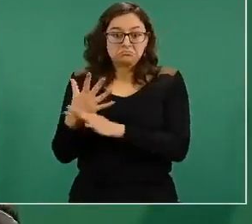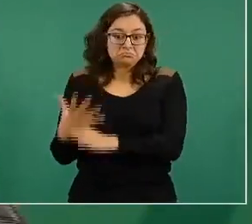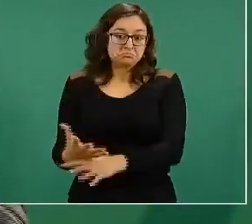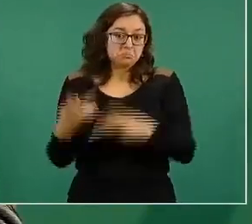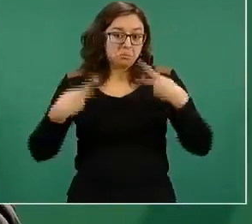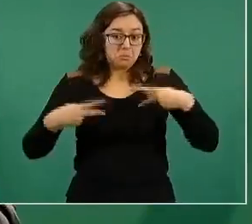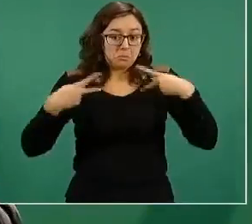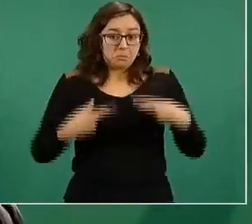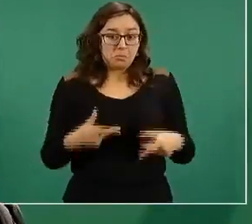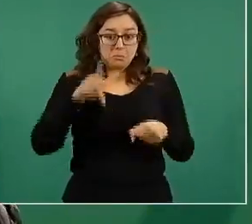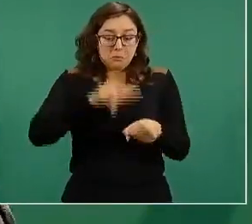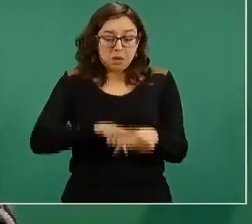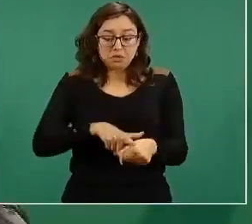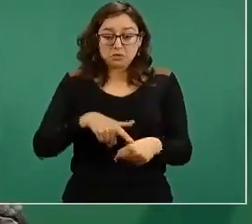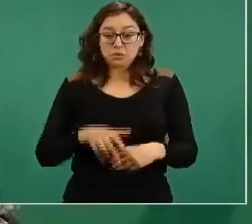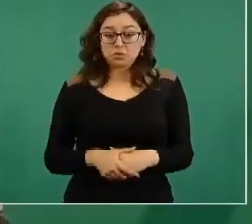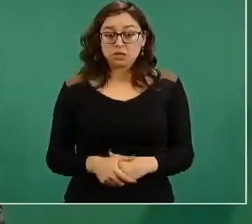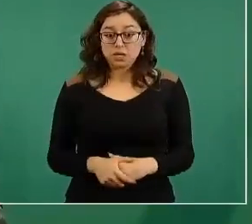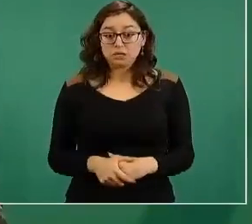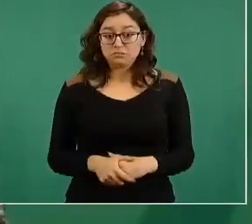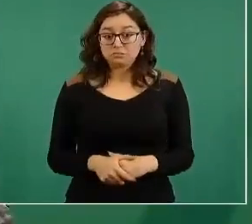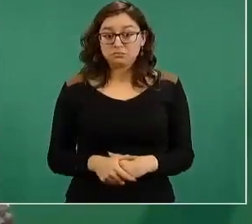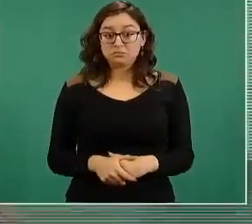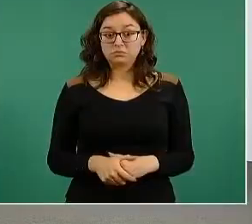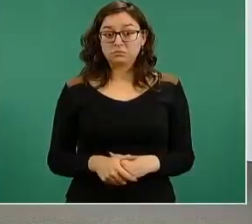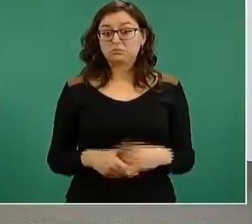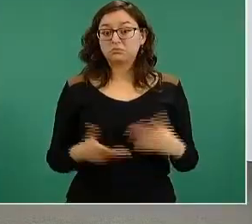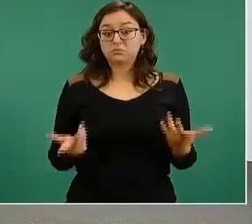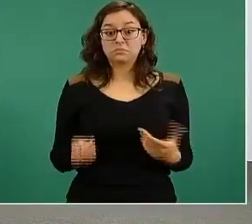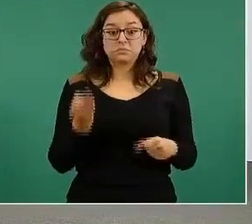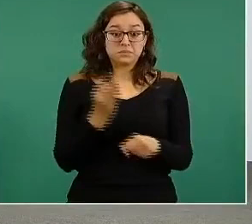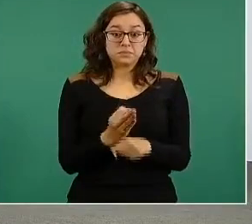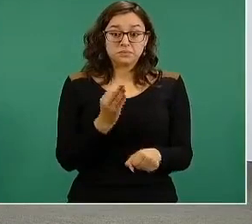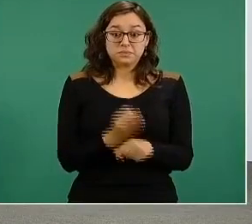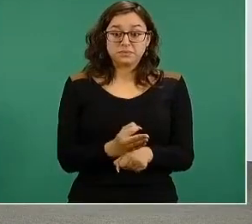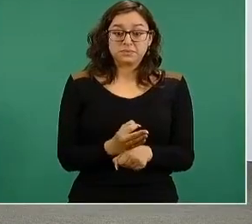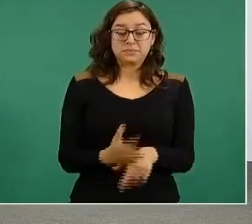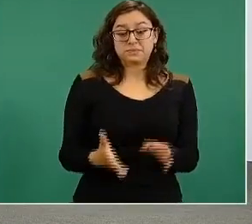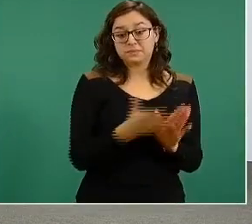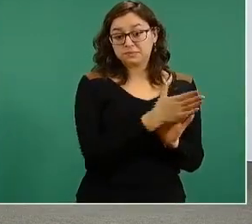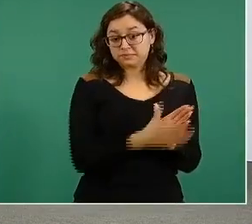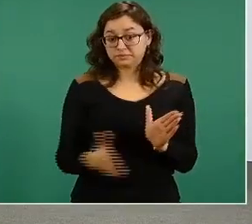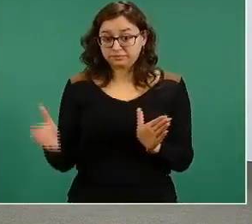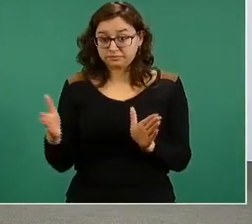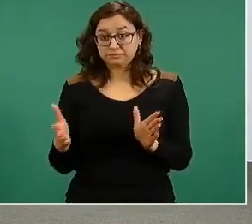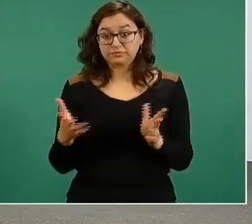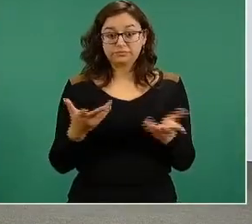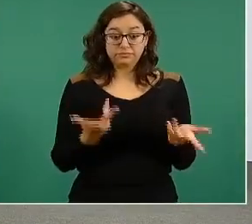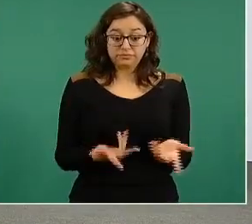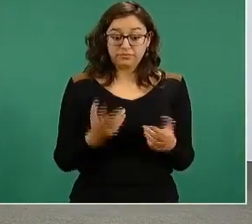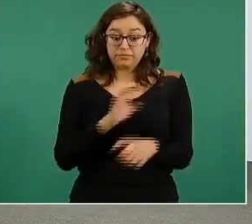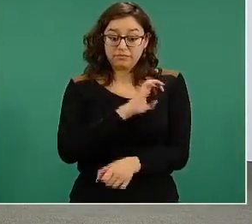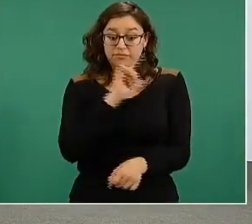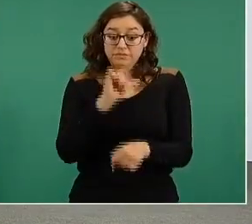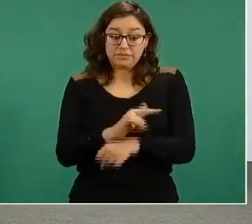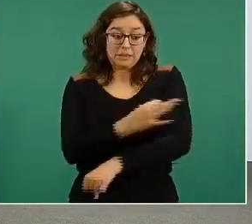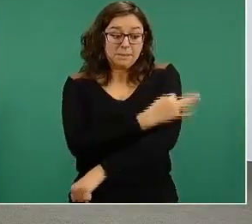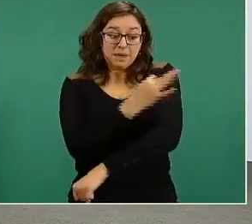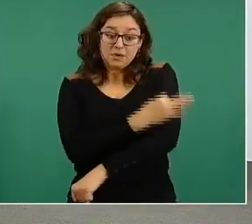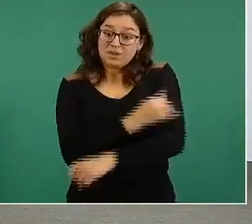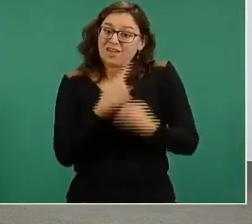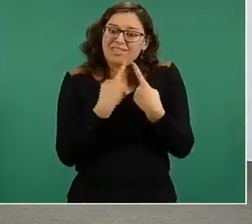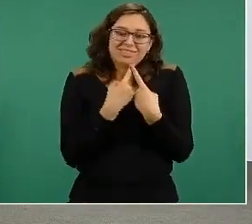y pues en este operativo que es muy especial y es muy distinto